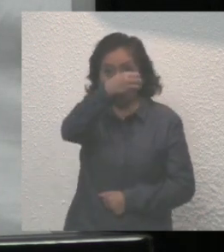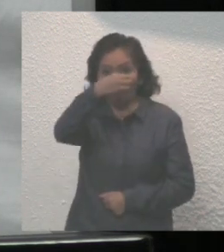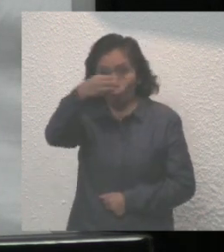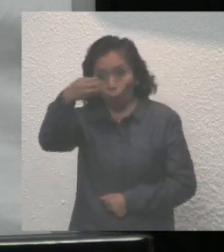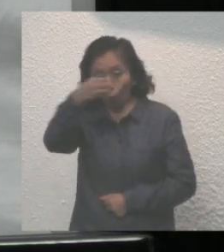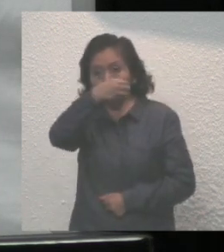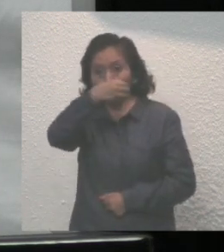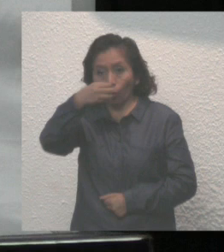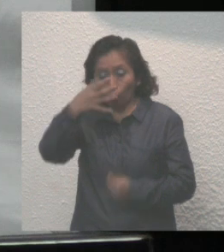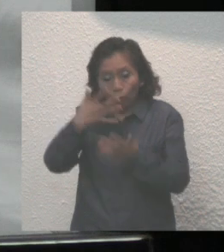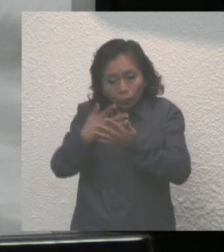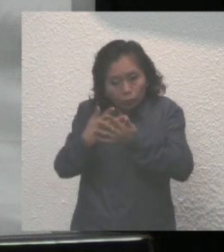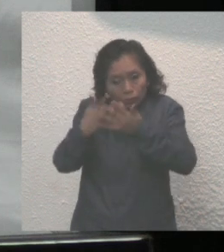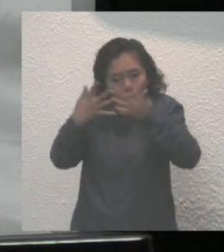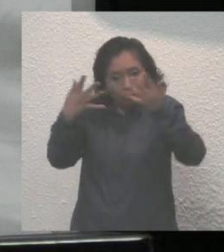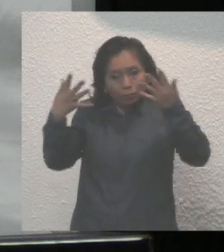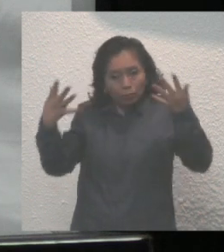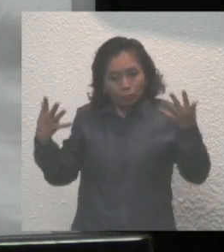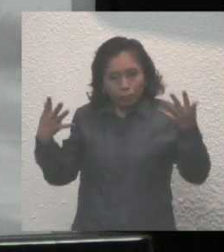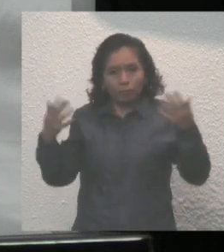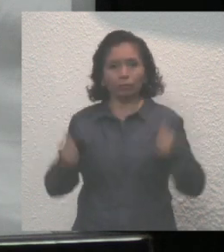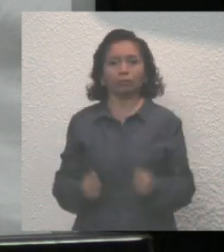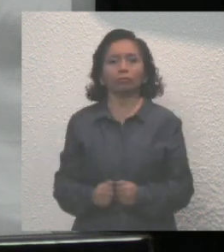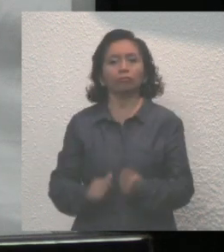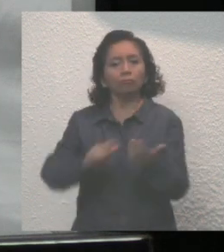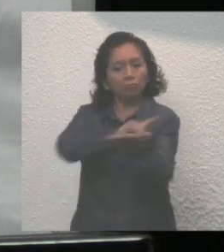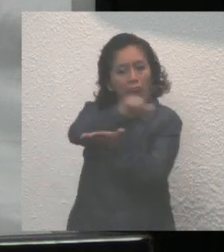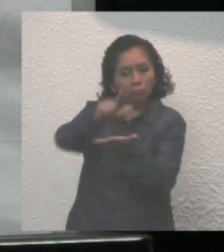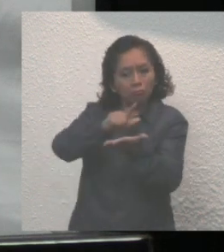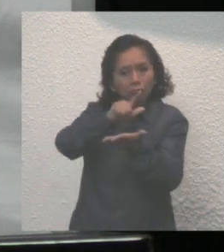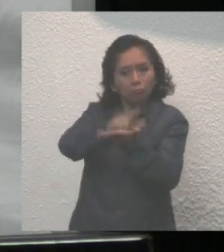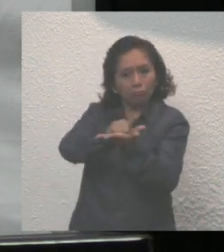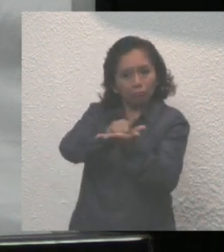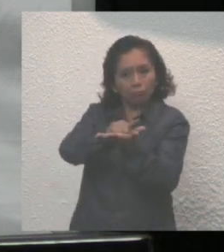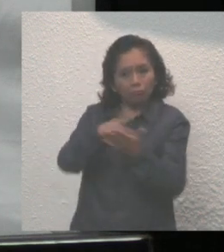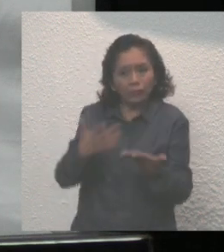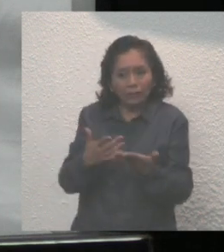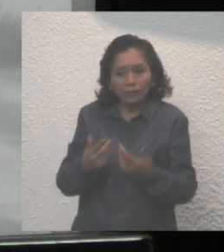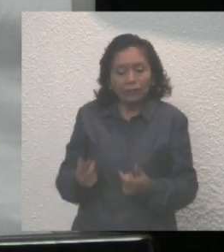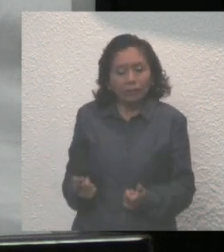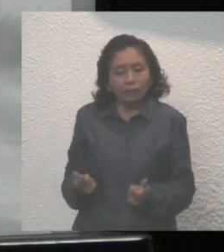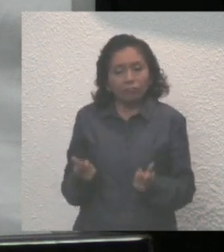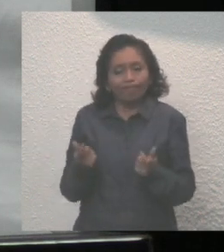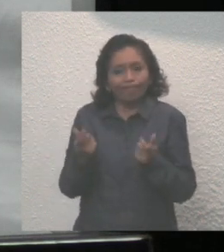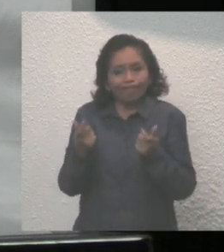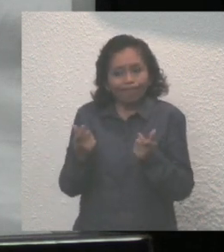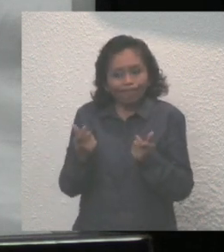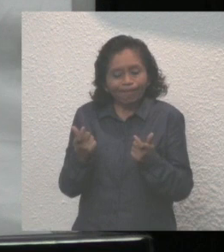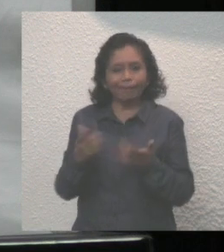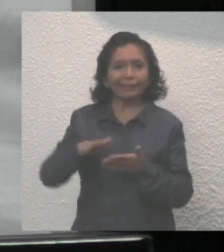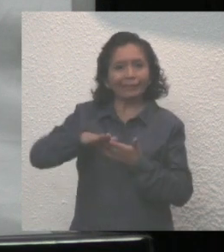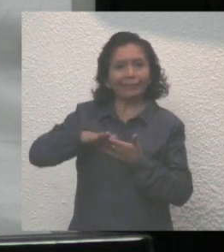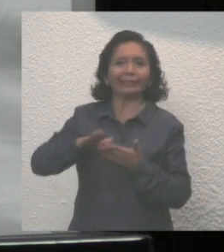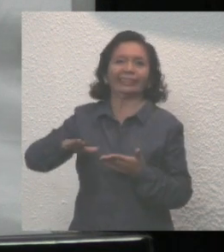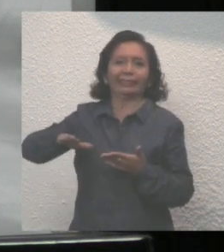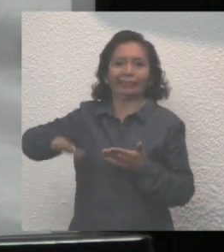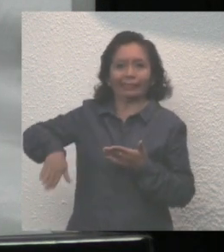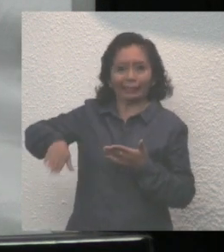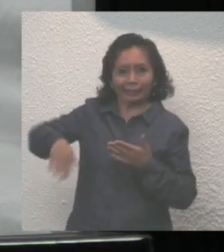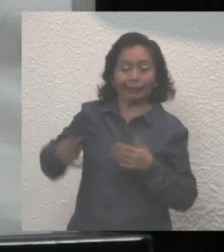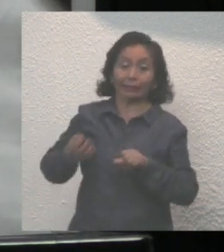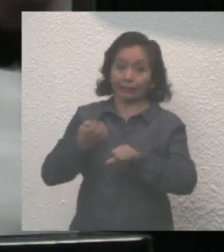la transparencia, la legalidad y la austeridad que estaba oscureciendo la grandeza de nuestro Estado.